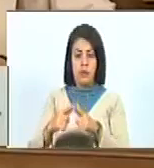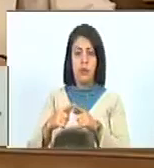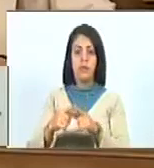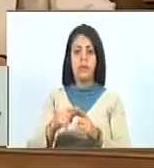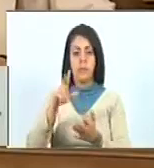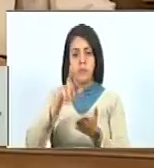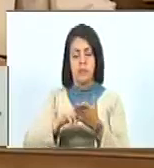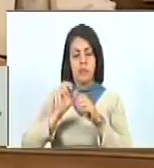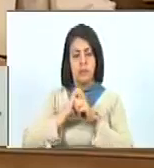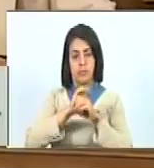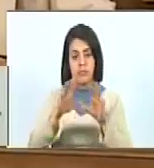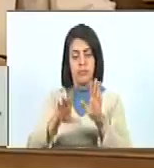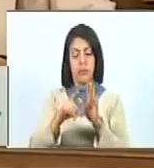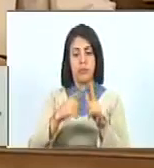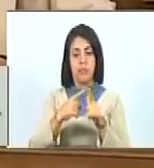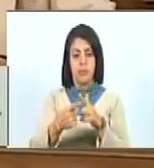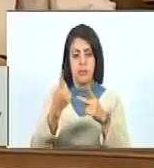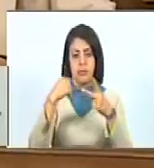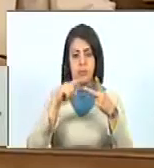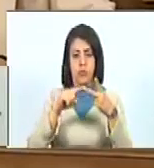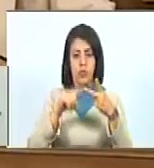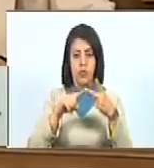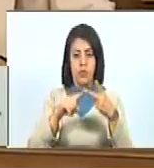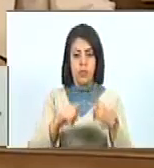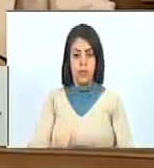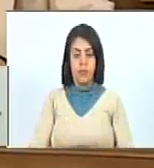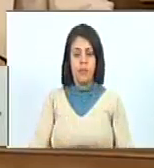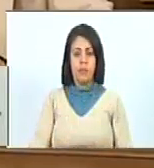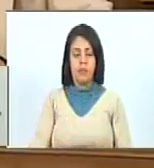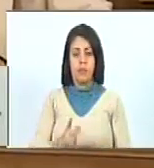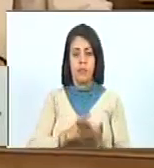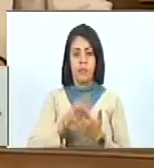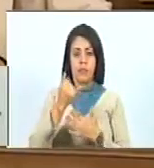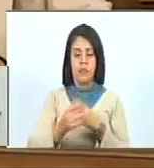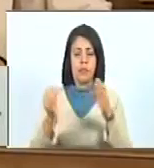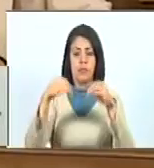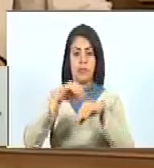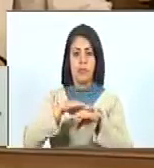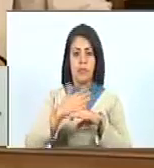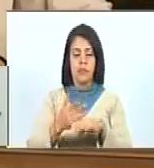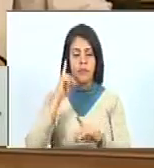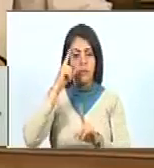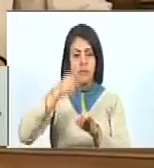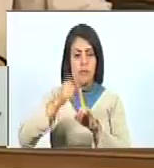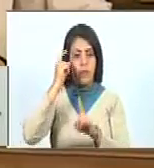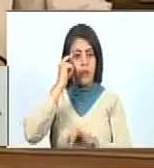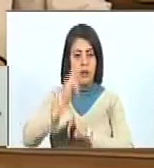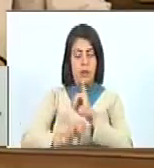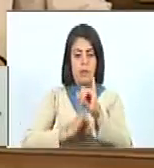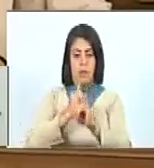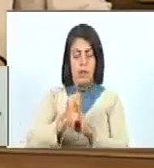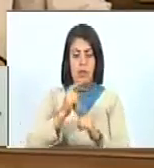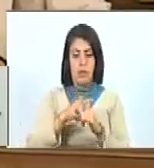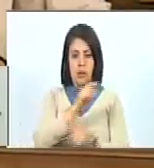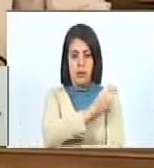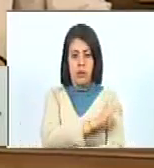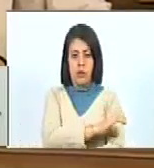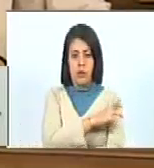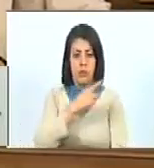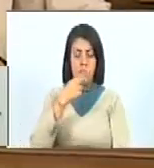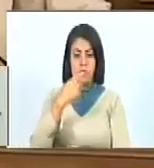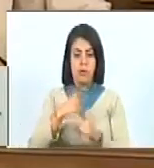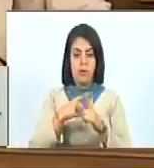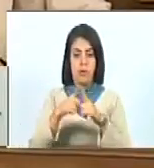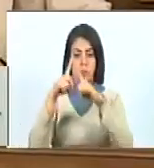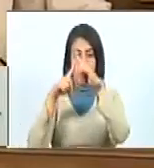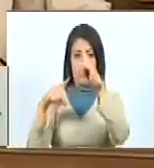promulgación. Punto número dos del orden del día. Proyecto de acuerdo con motivo del Día Internacional de la Cruz Roja y de la